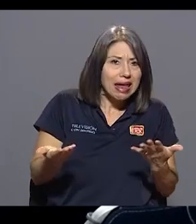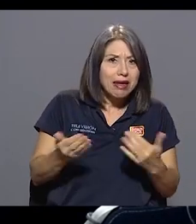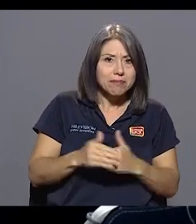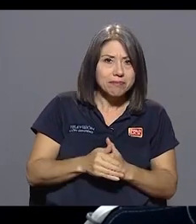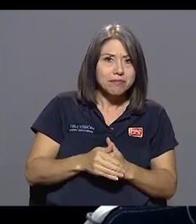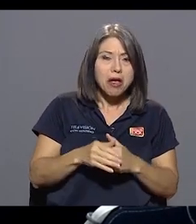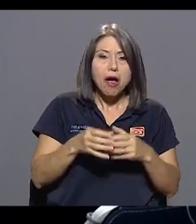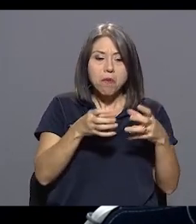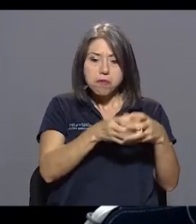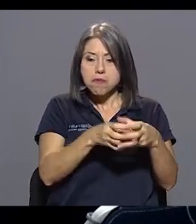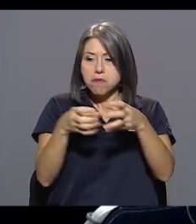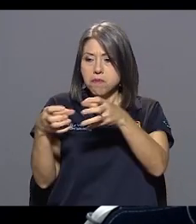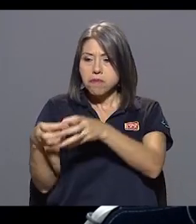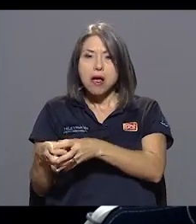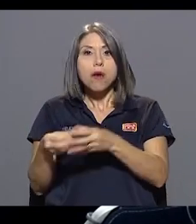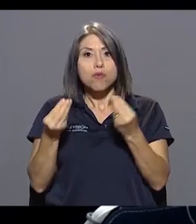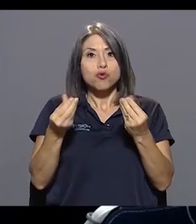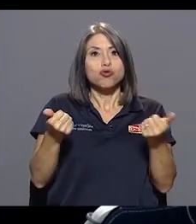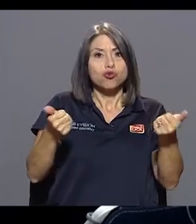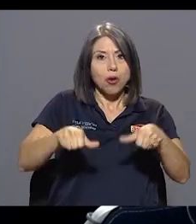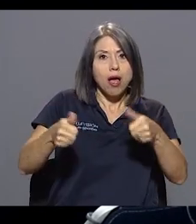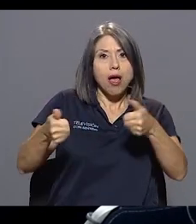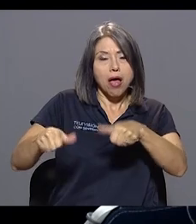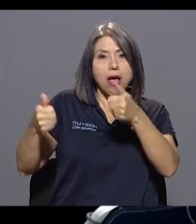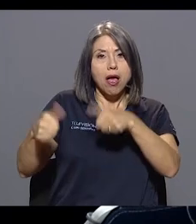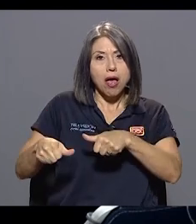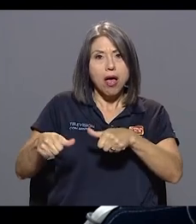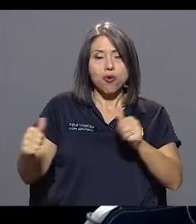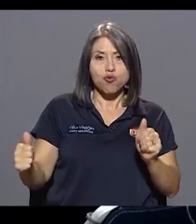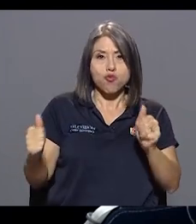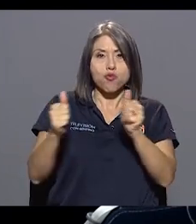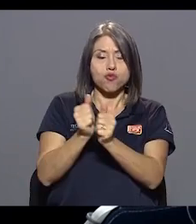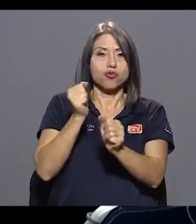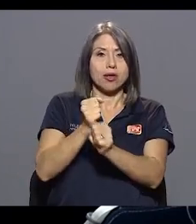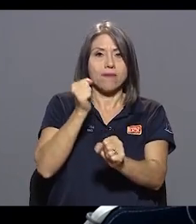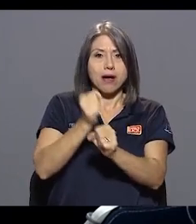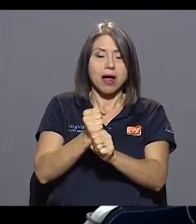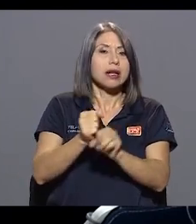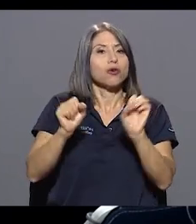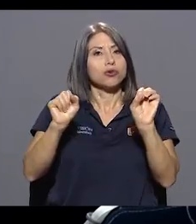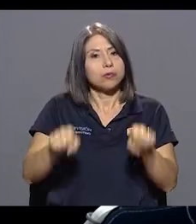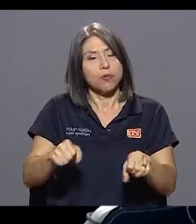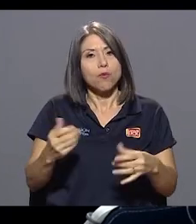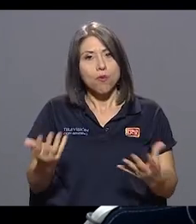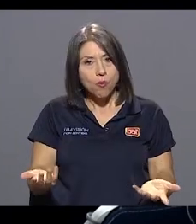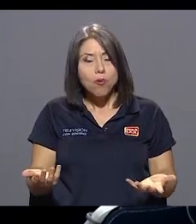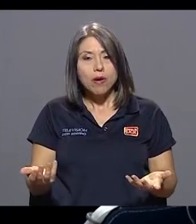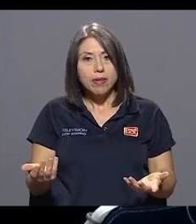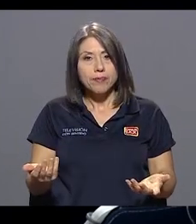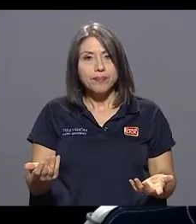administración y el sindicato, que son muchos, y trabajar juntos en lo que se pueda trabajar juntos,